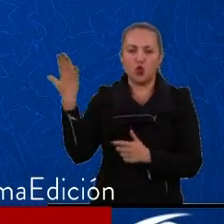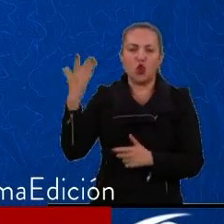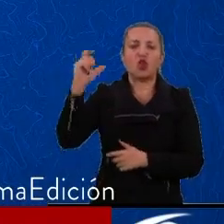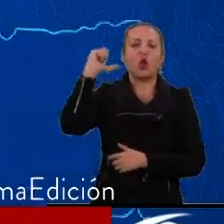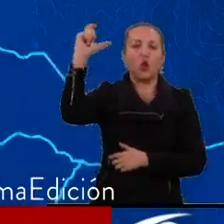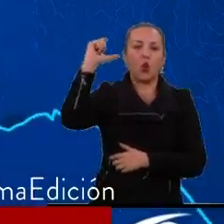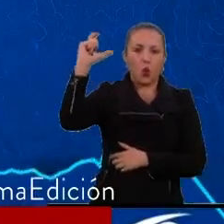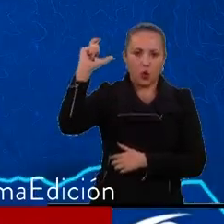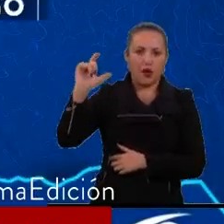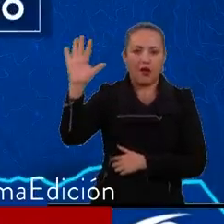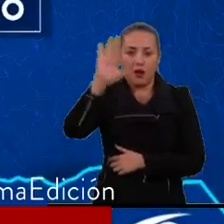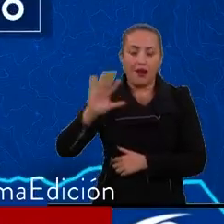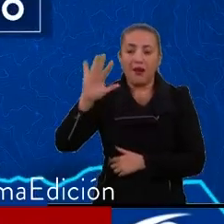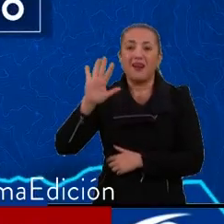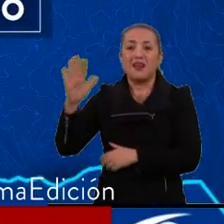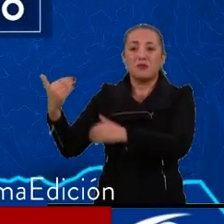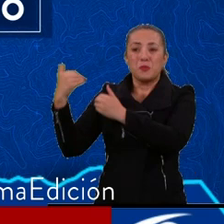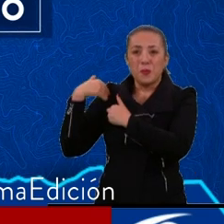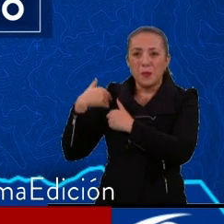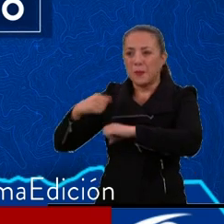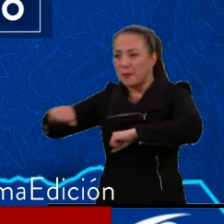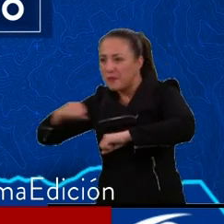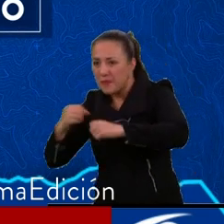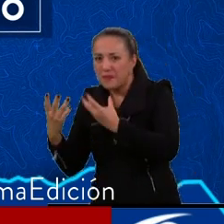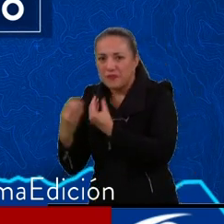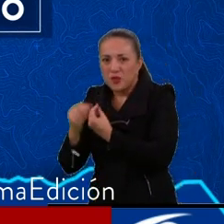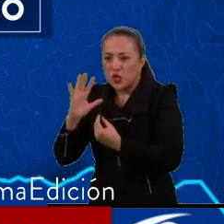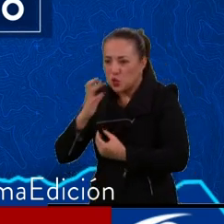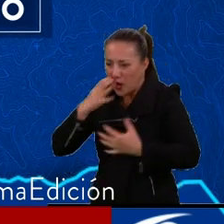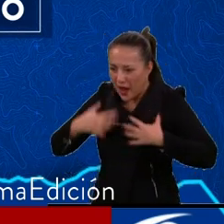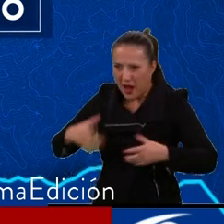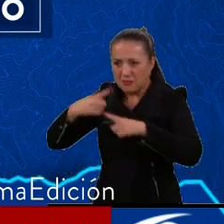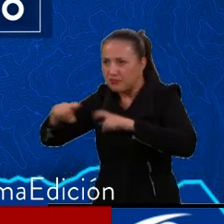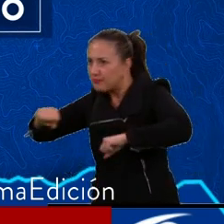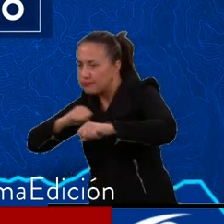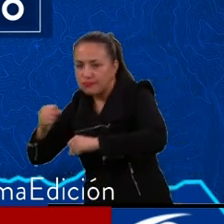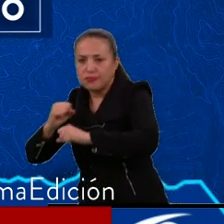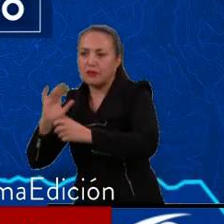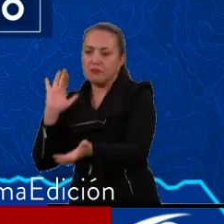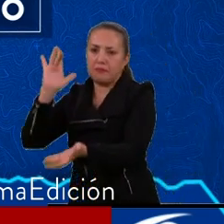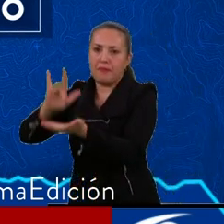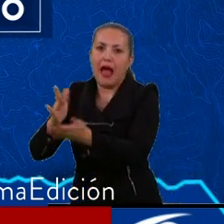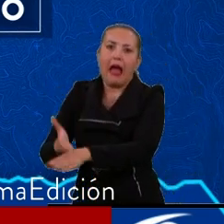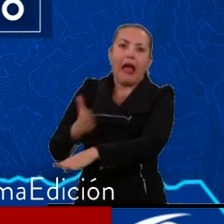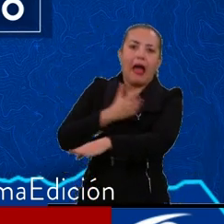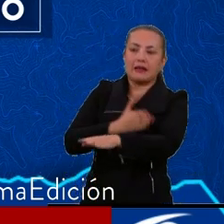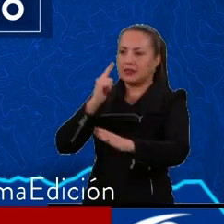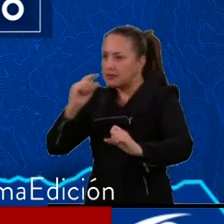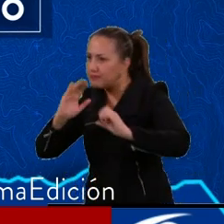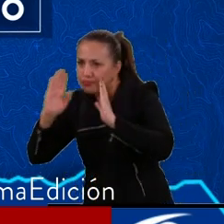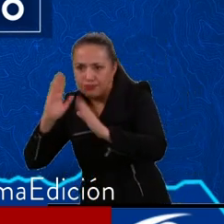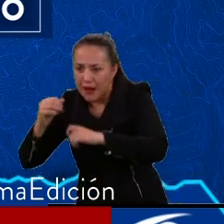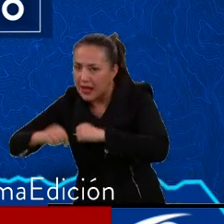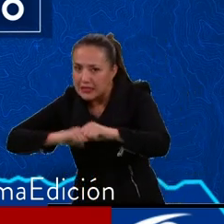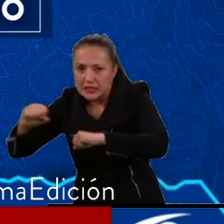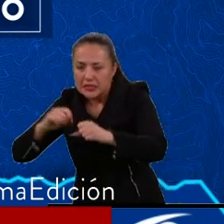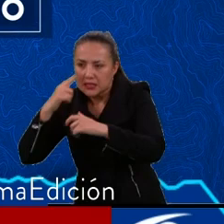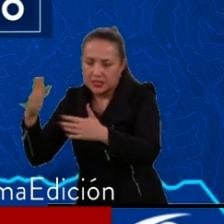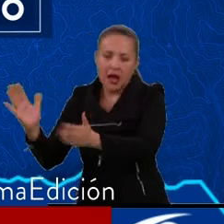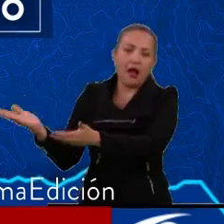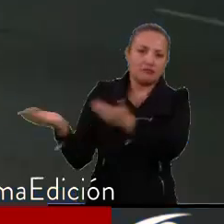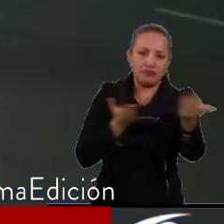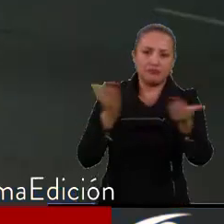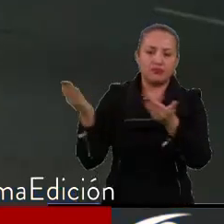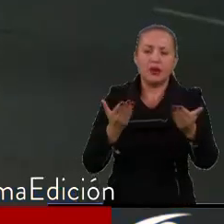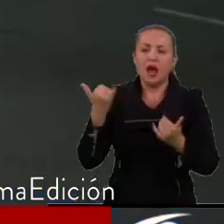Cúcuta. Las autoridades y los organismos de socorro hicieron presencia de manera oportuna en esta mina de carbón y también se investigan